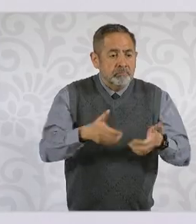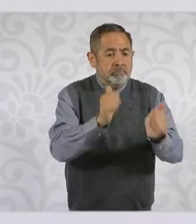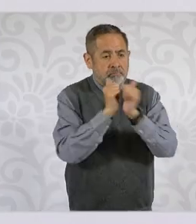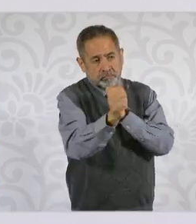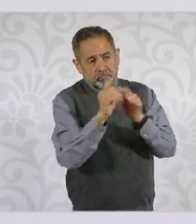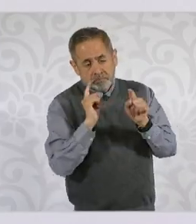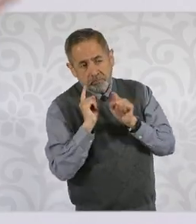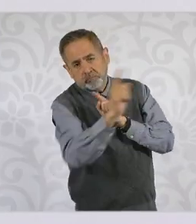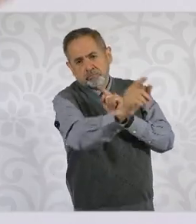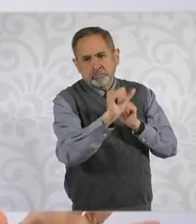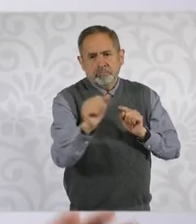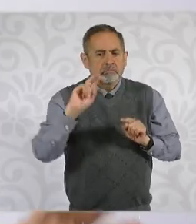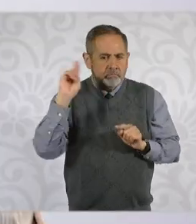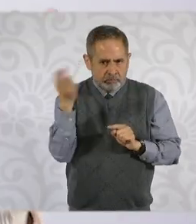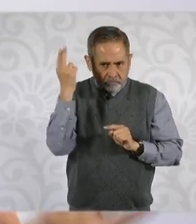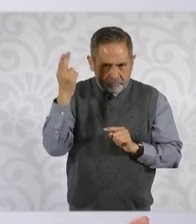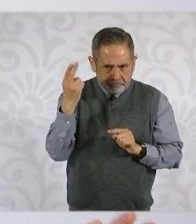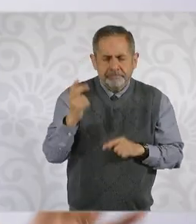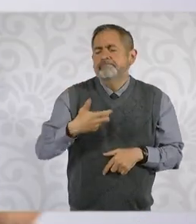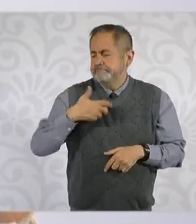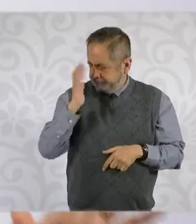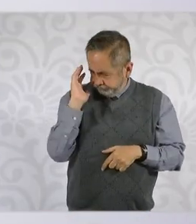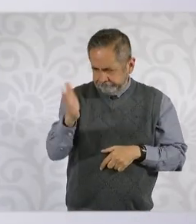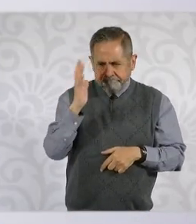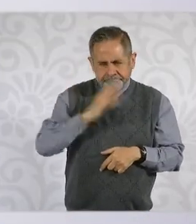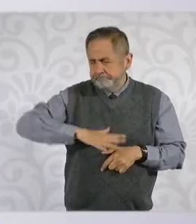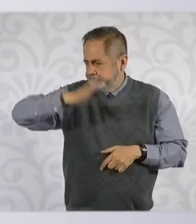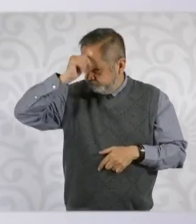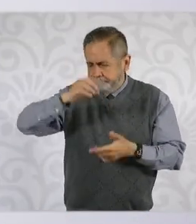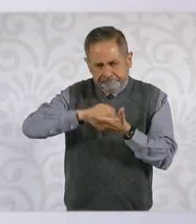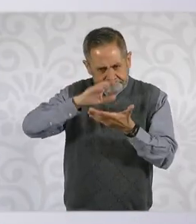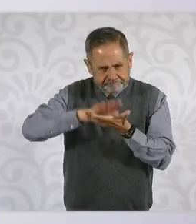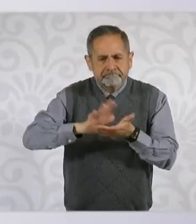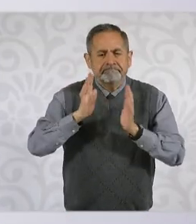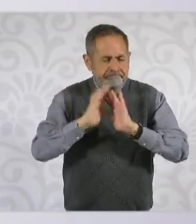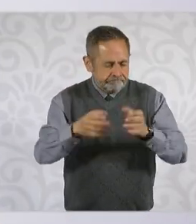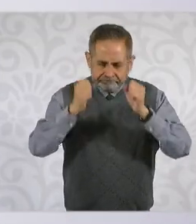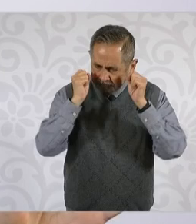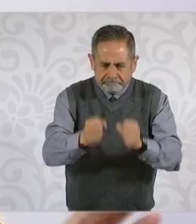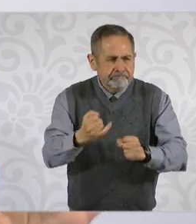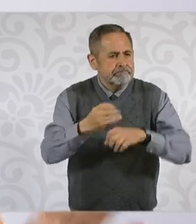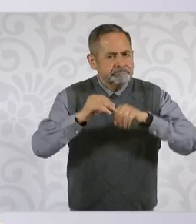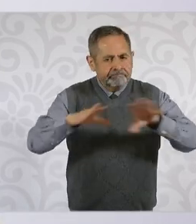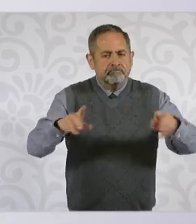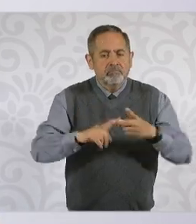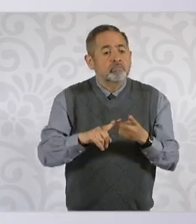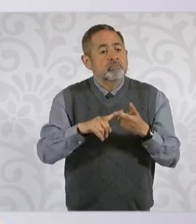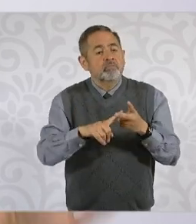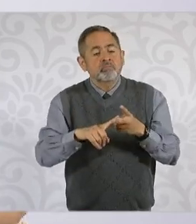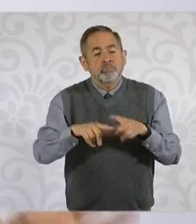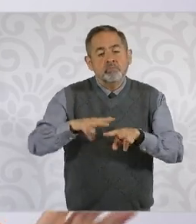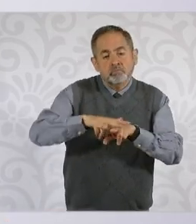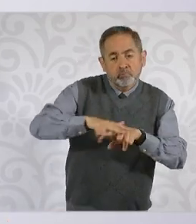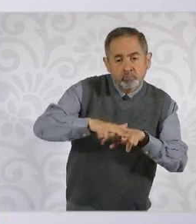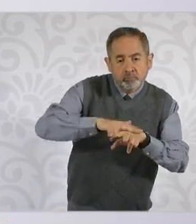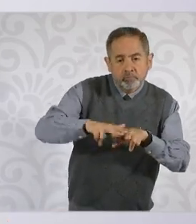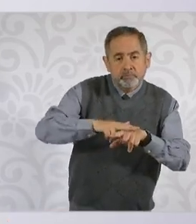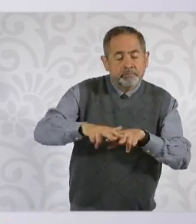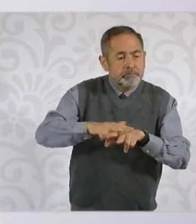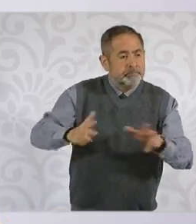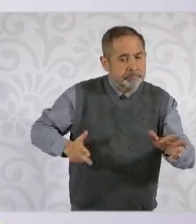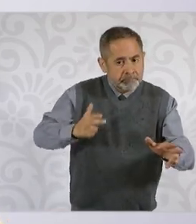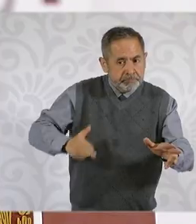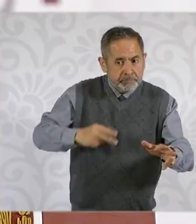va a la universidad, eso ya sabemos que los vamos a desarrollar y se informaron, o en el caso del Tren México-Pachuca, que ya tenemos